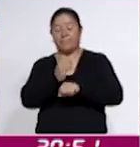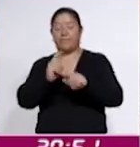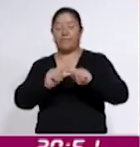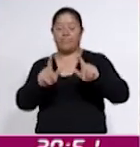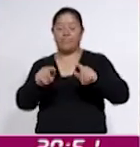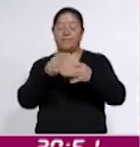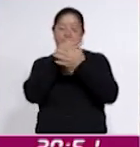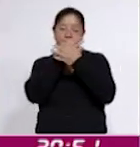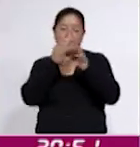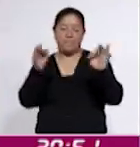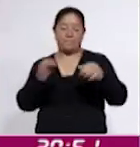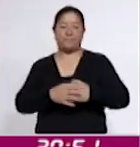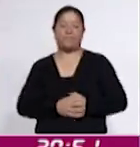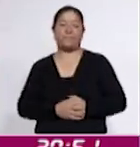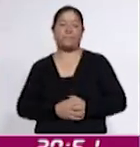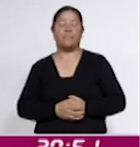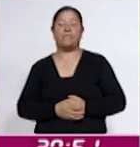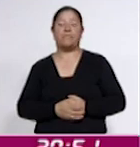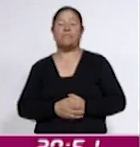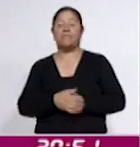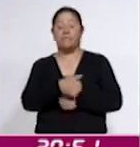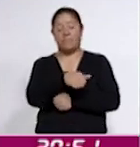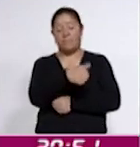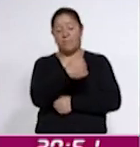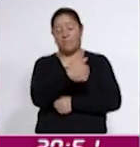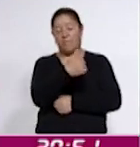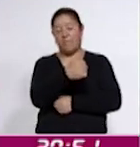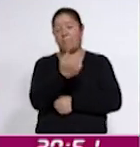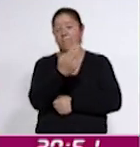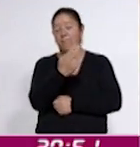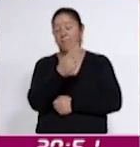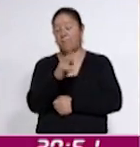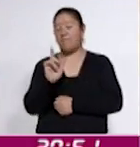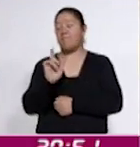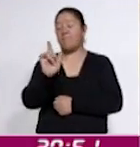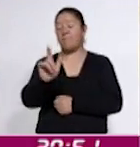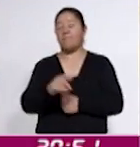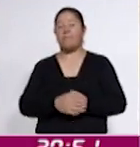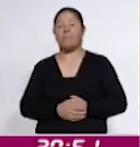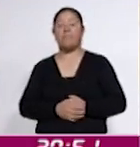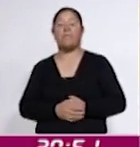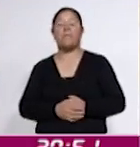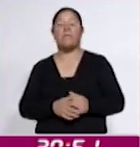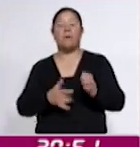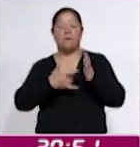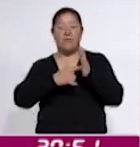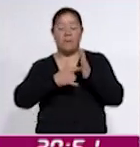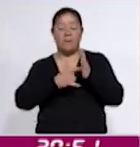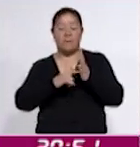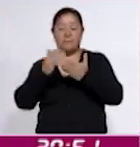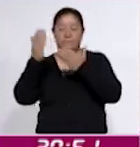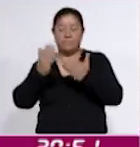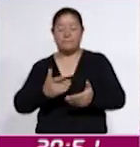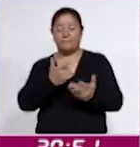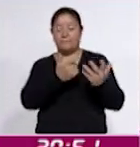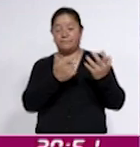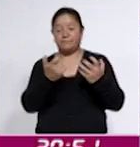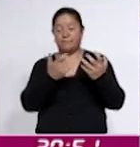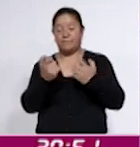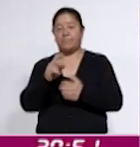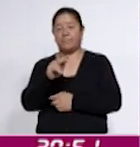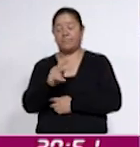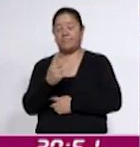informaron que a partir de lunes 11 de noviembre y hasta nuevo aviso, el horario de entrada para las 784